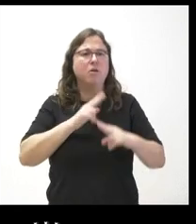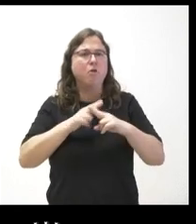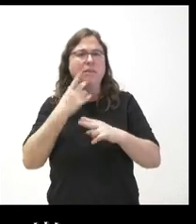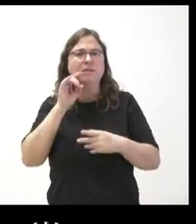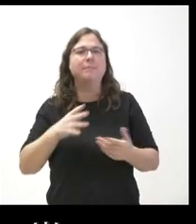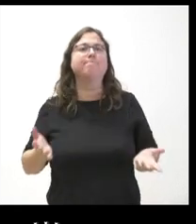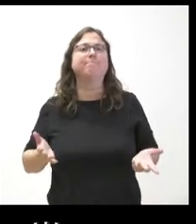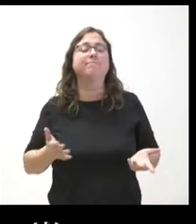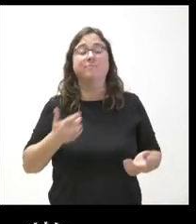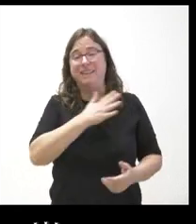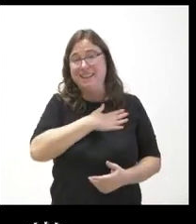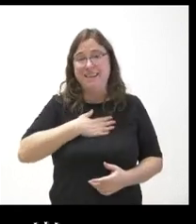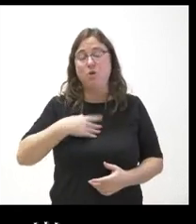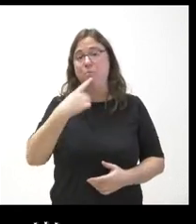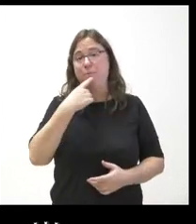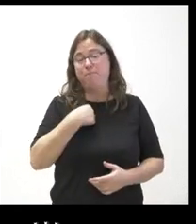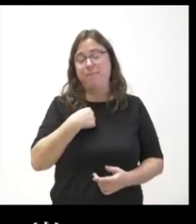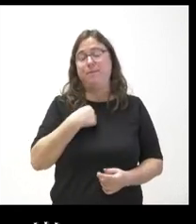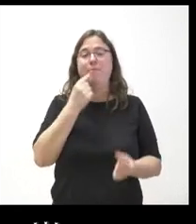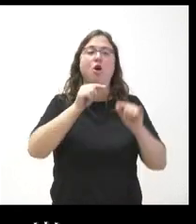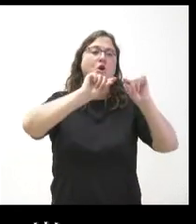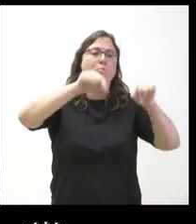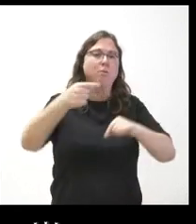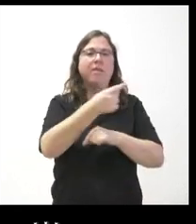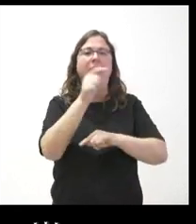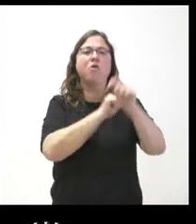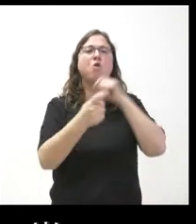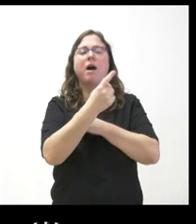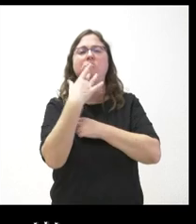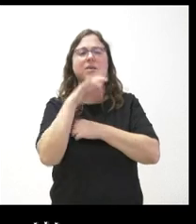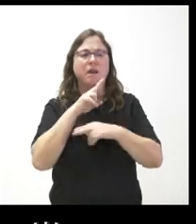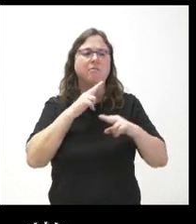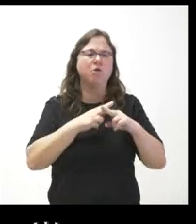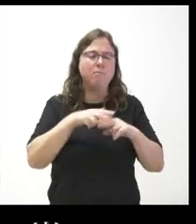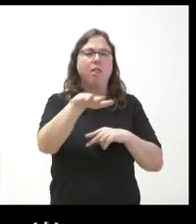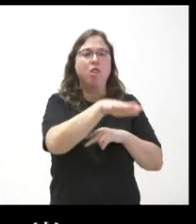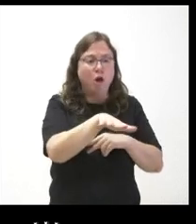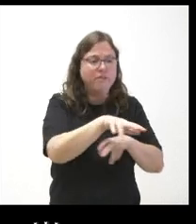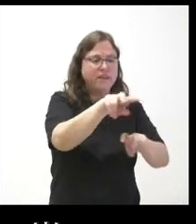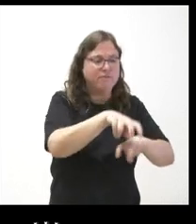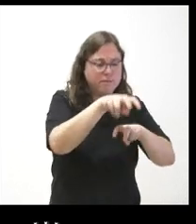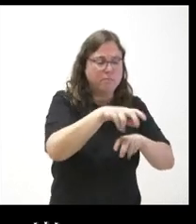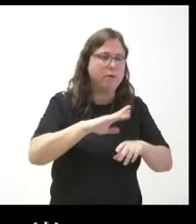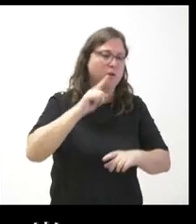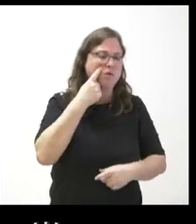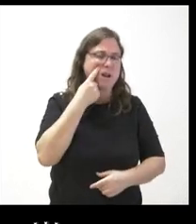se buscan que ya sabes nos podrían detallar por provincias por asociaciones y por ubicaciones concretas estas